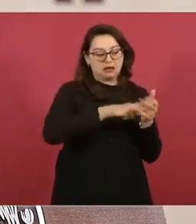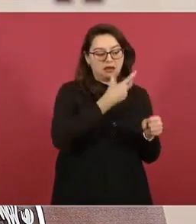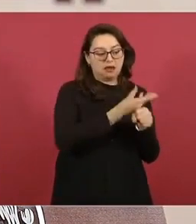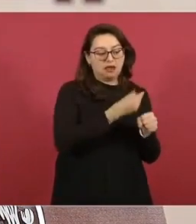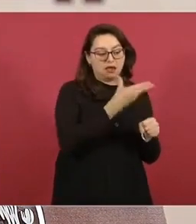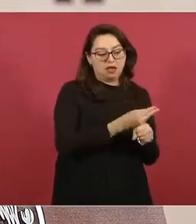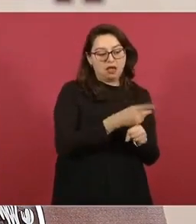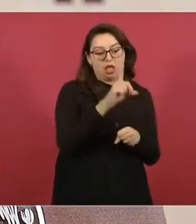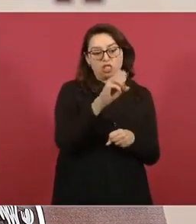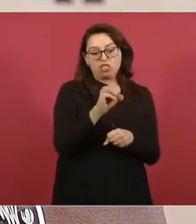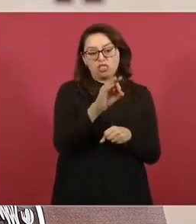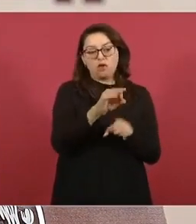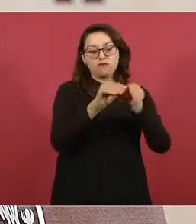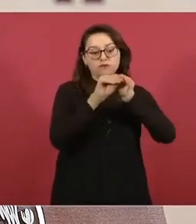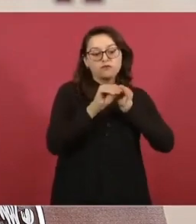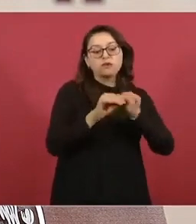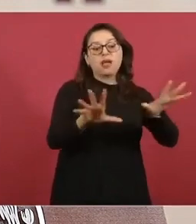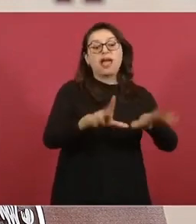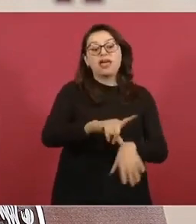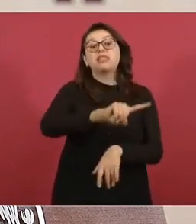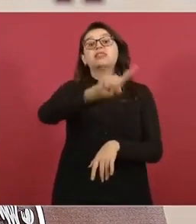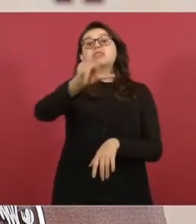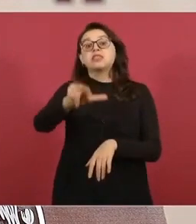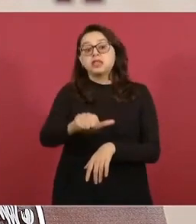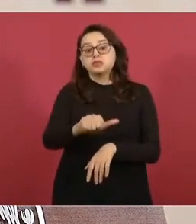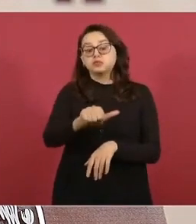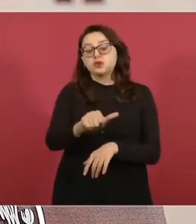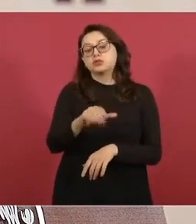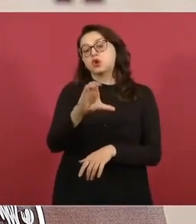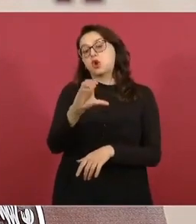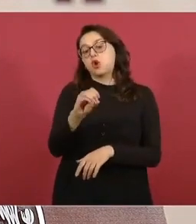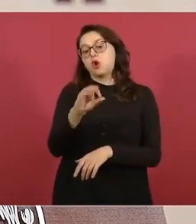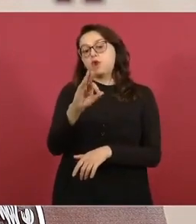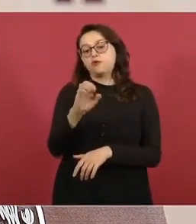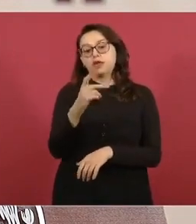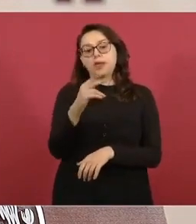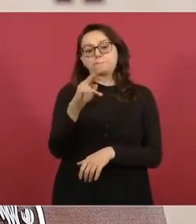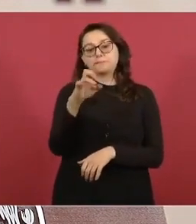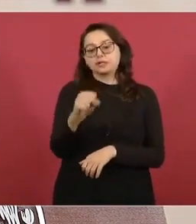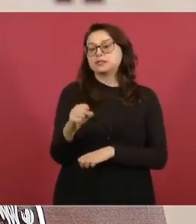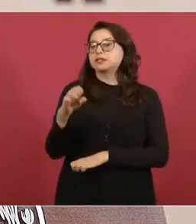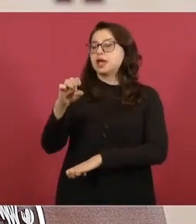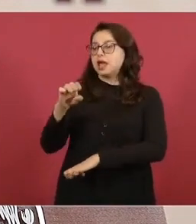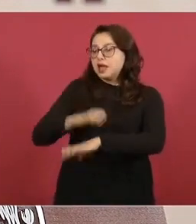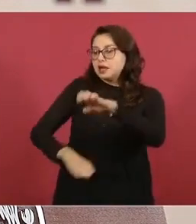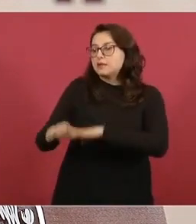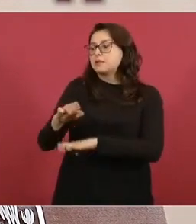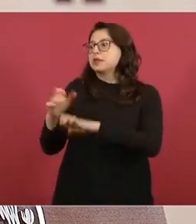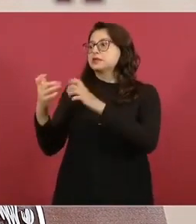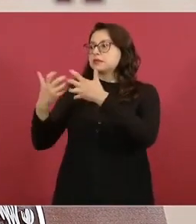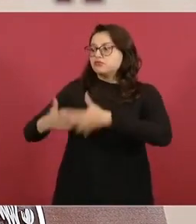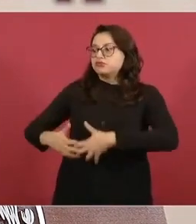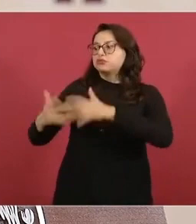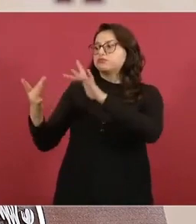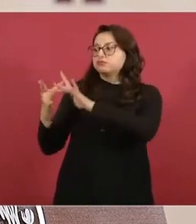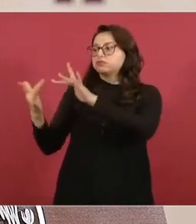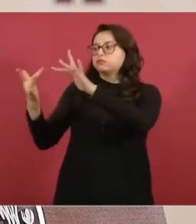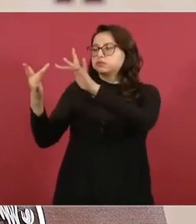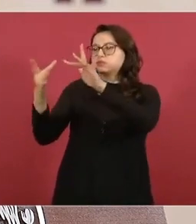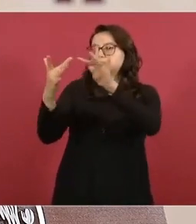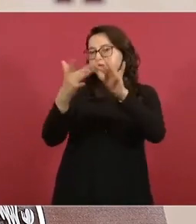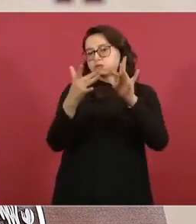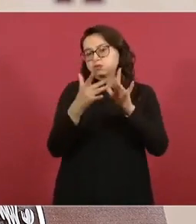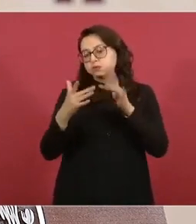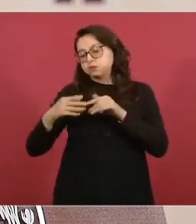ha establecido una mesa de trabajo con el sector industrial principalmente para establecer una serie de alineamientos y tiempos